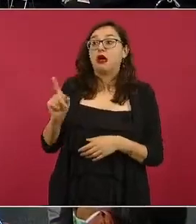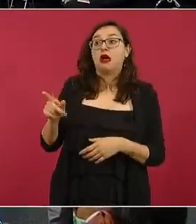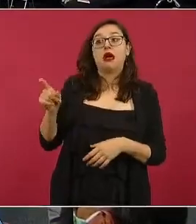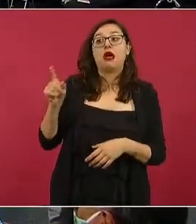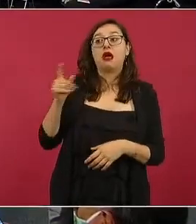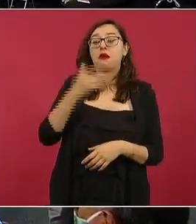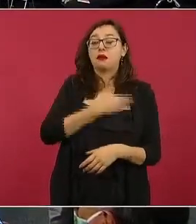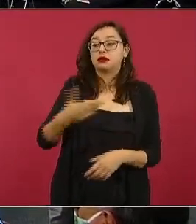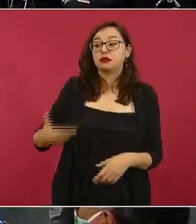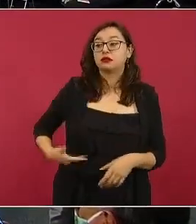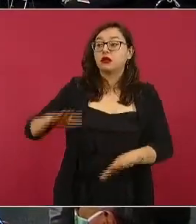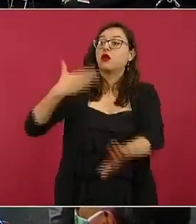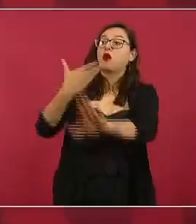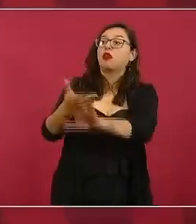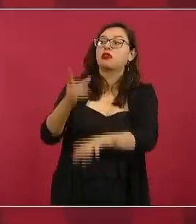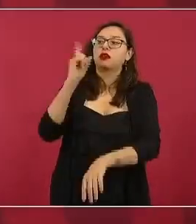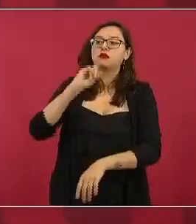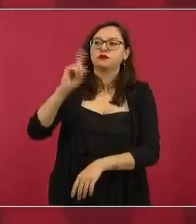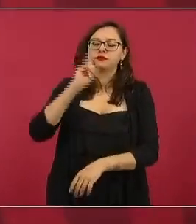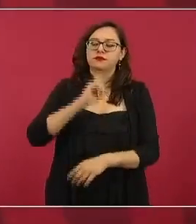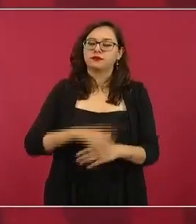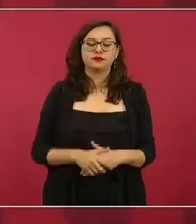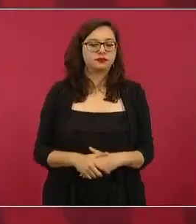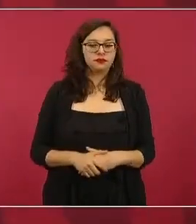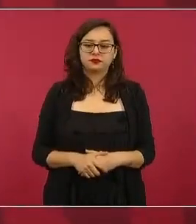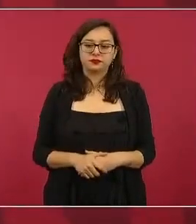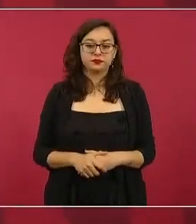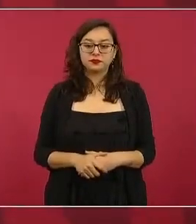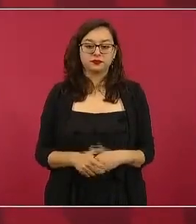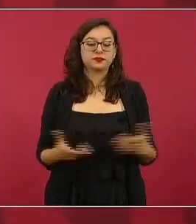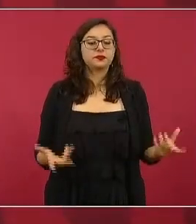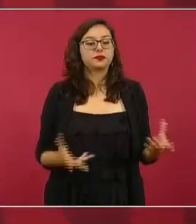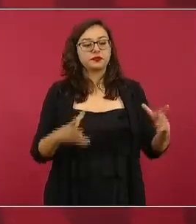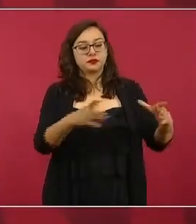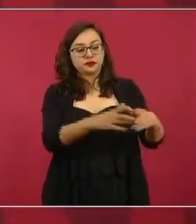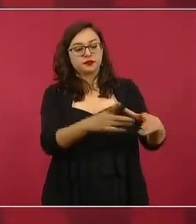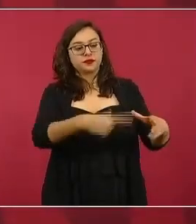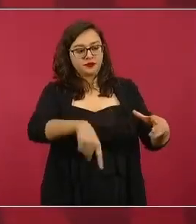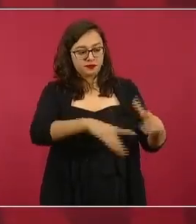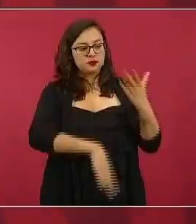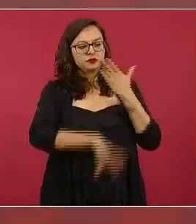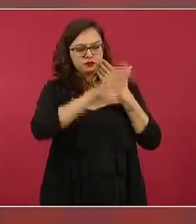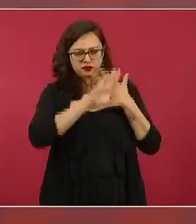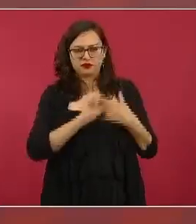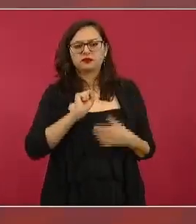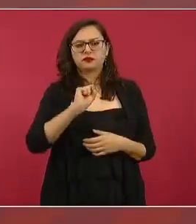entonces está bien hay una oposición sí pero que no usen la violencia